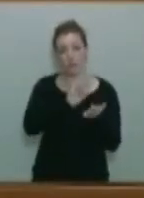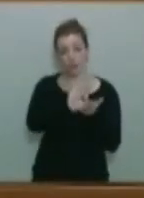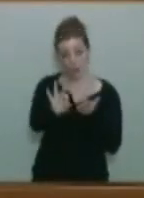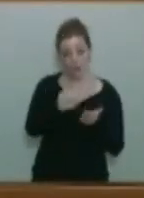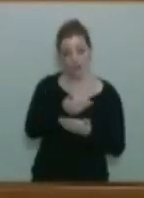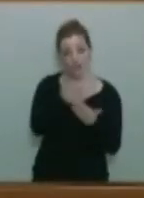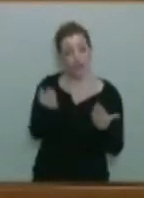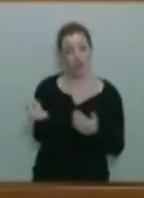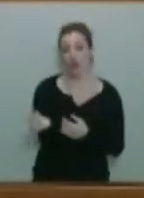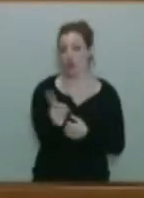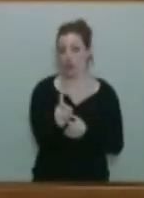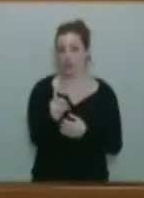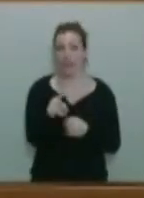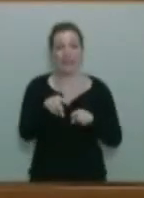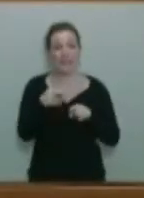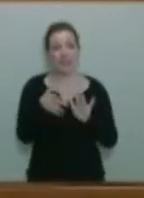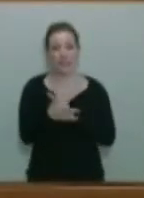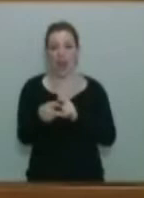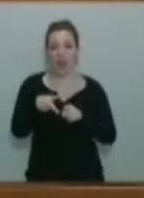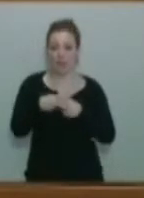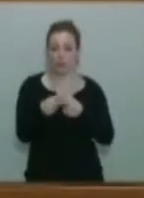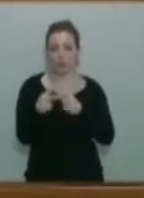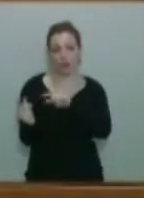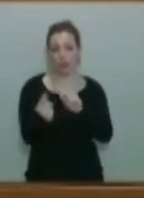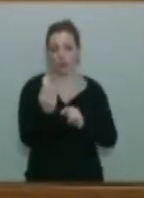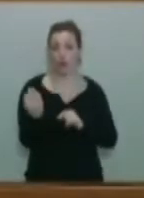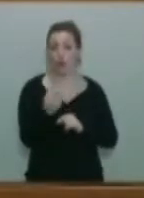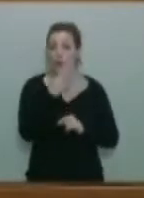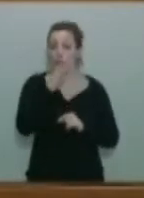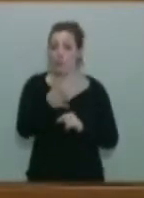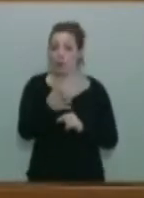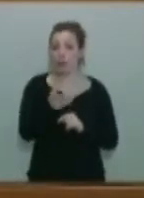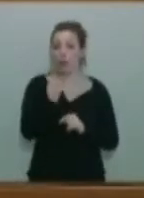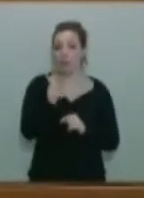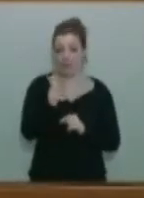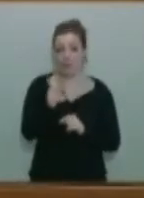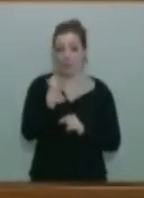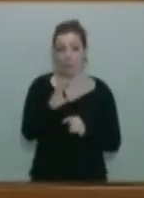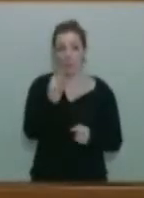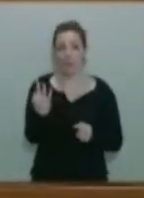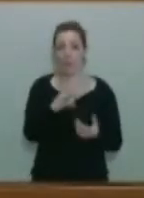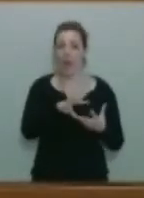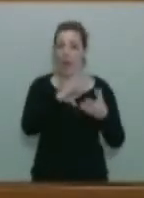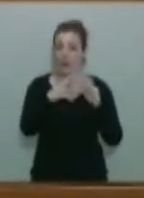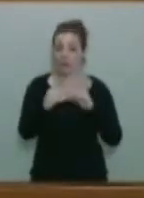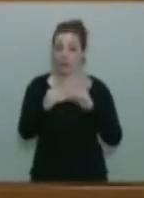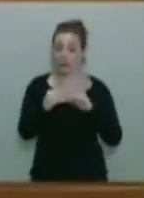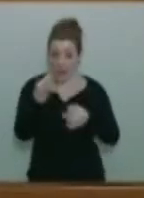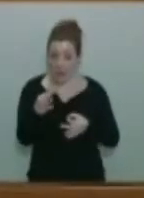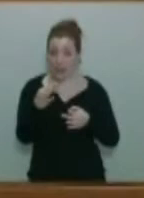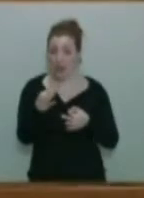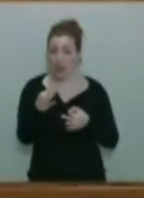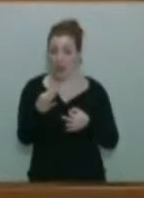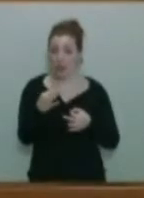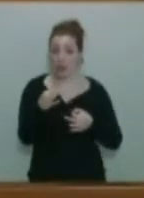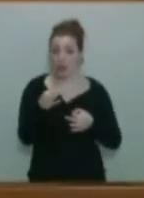utilizado al efecto, que como no podía ser de otra forma, no solo puede, sino que debe de ser adaptado a la realidad del entorno, a